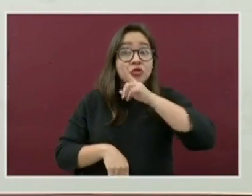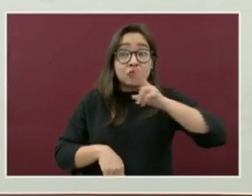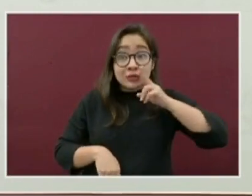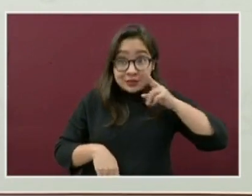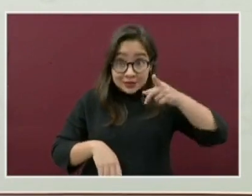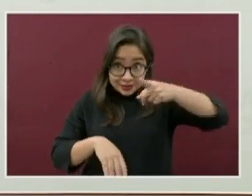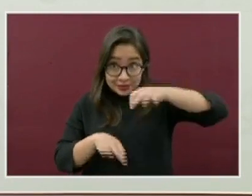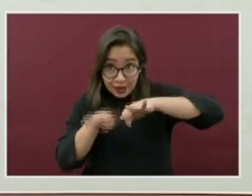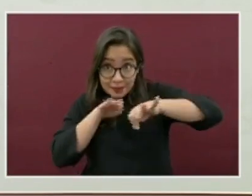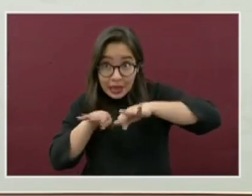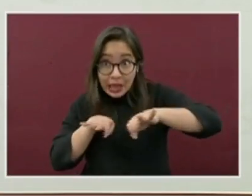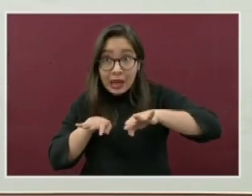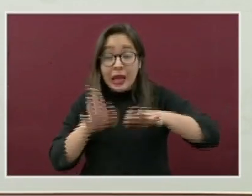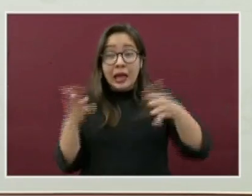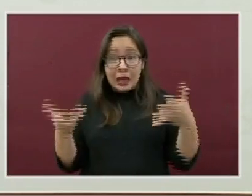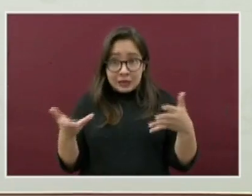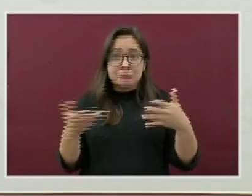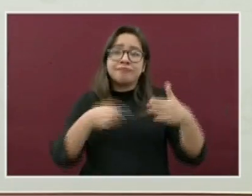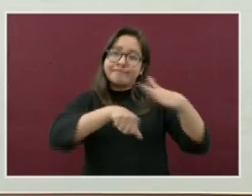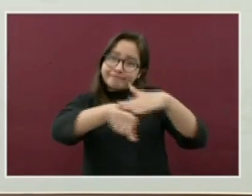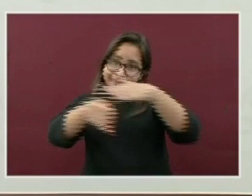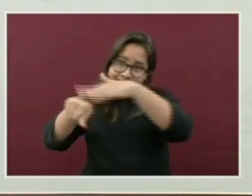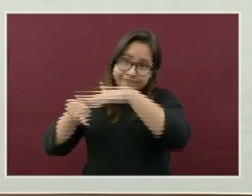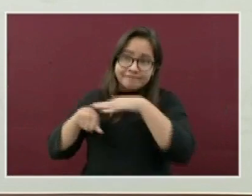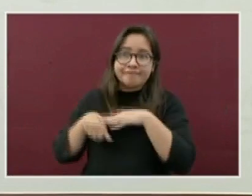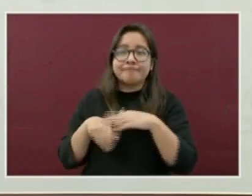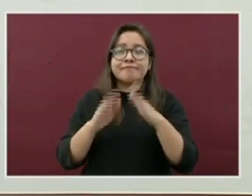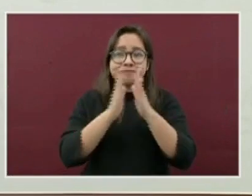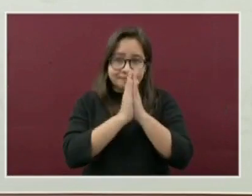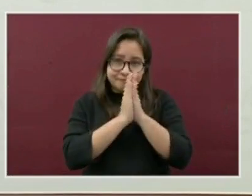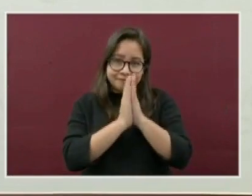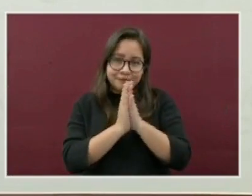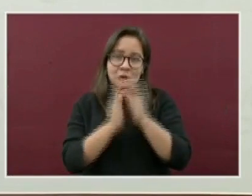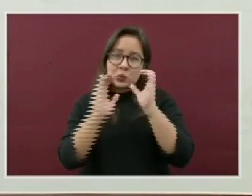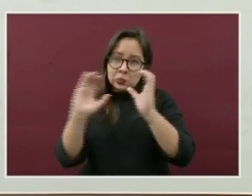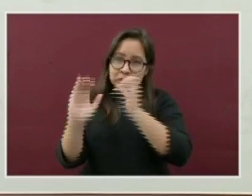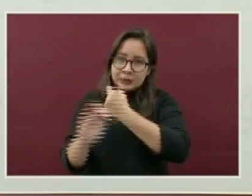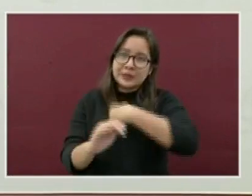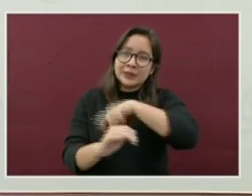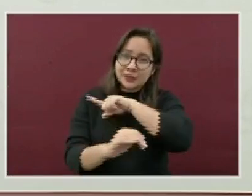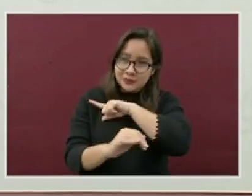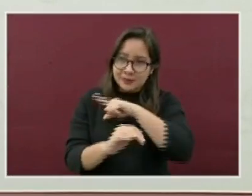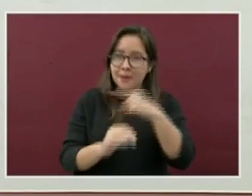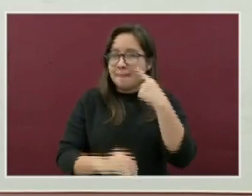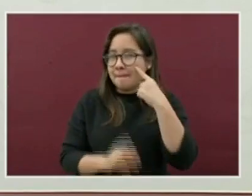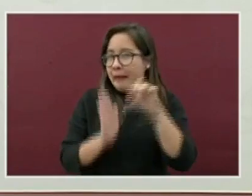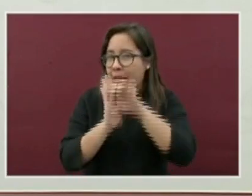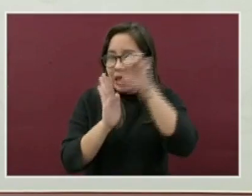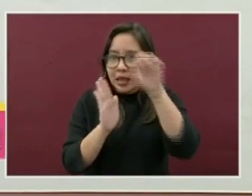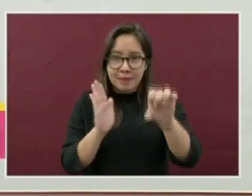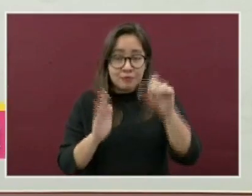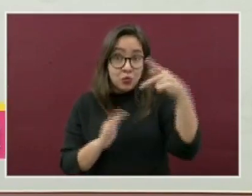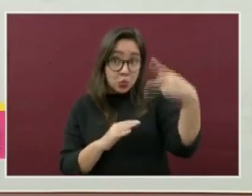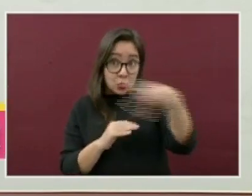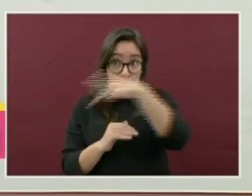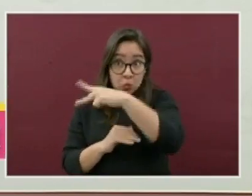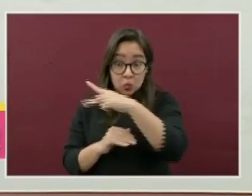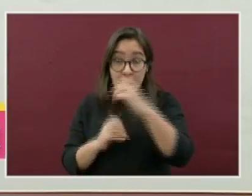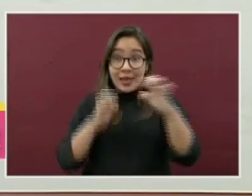invitarlos a proteger y cuidar su salud. Por ejemplo, miren ustedes, cuando hagan entrevistas